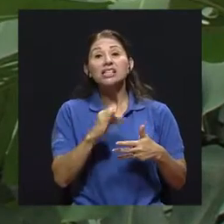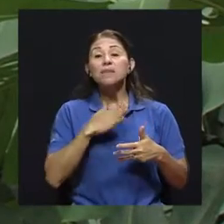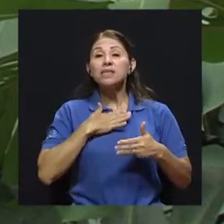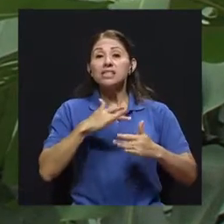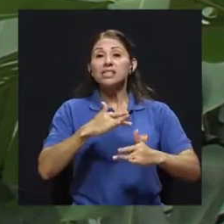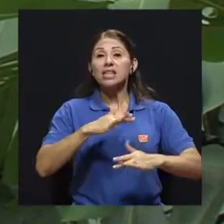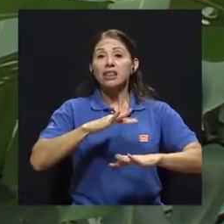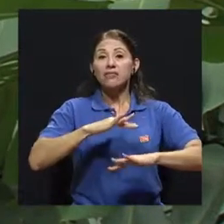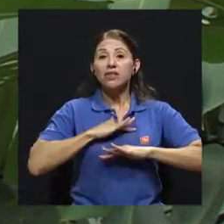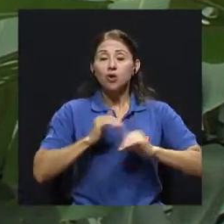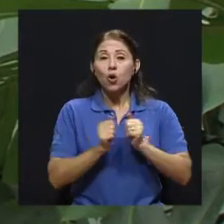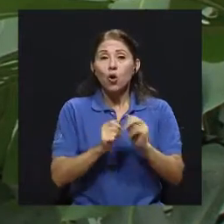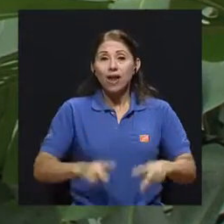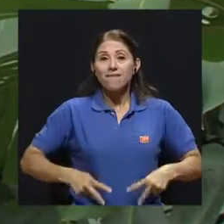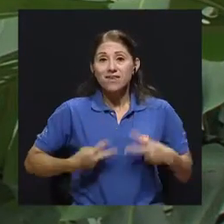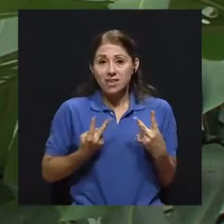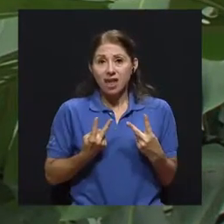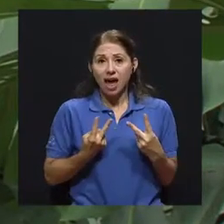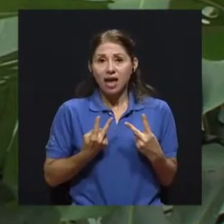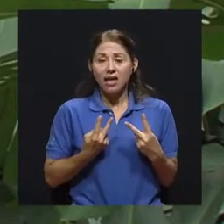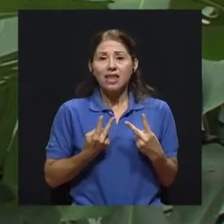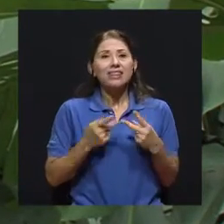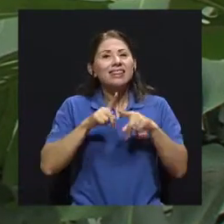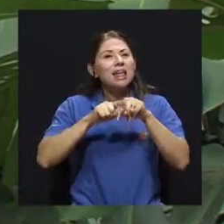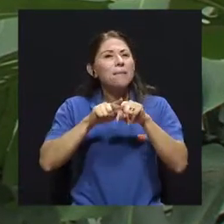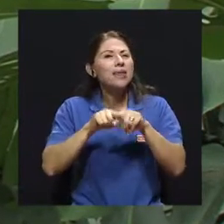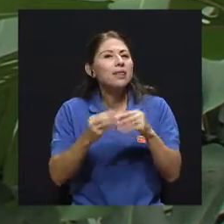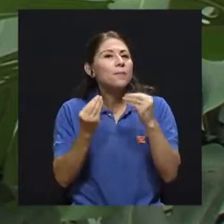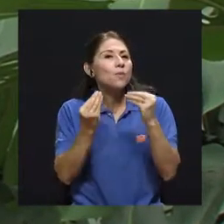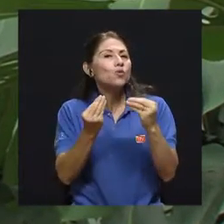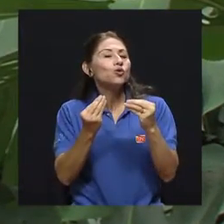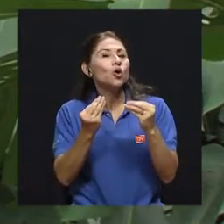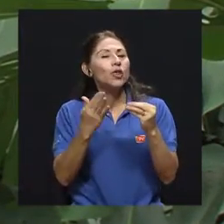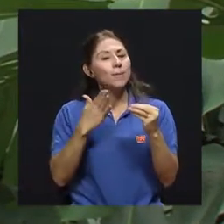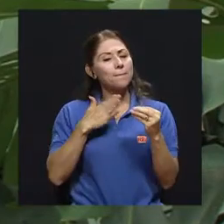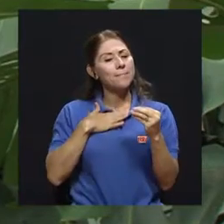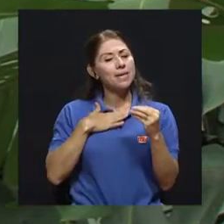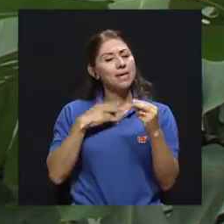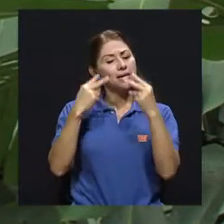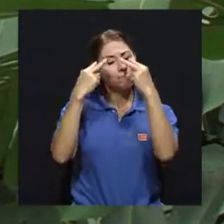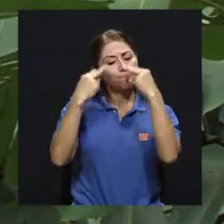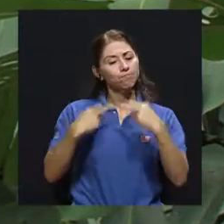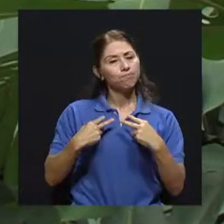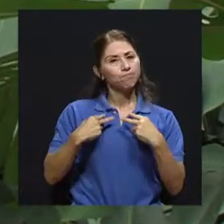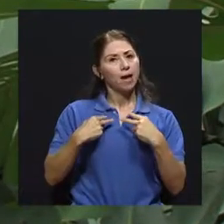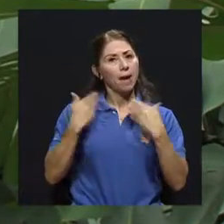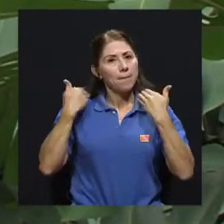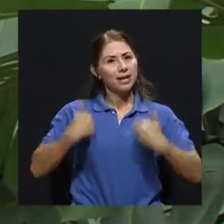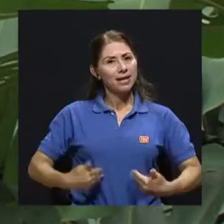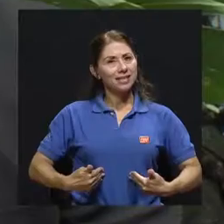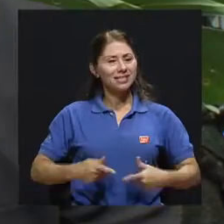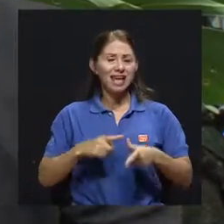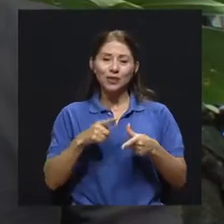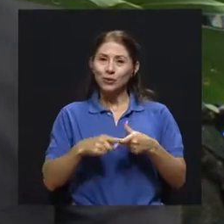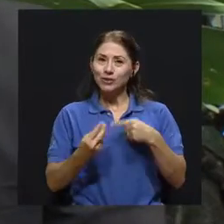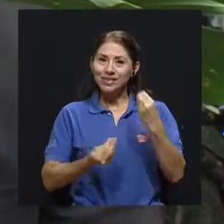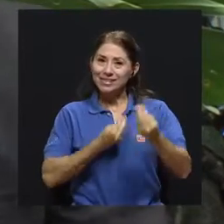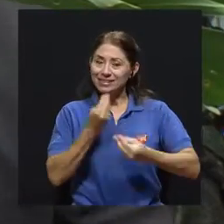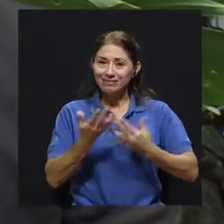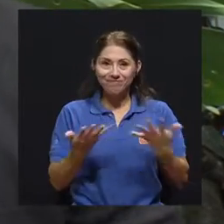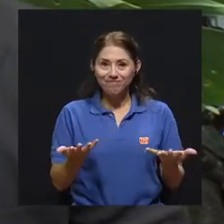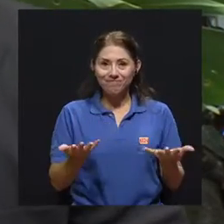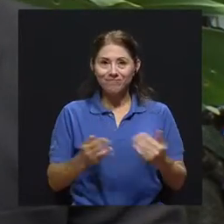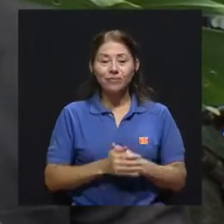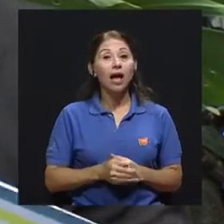estar muy mediada por el cuerpo, por el tema de la apariencia, por supuesto que voy a tener un gran lastre allí. Claro. Y esa era la otra